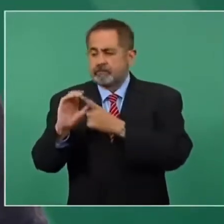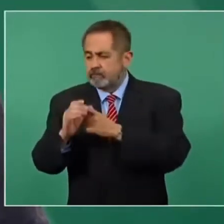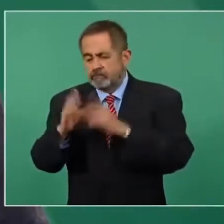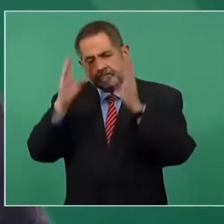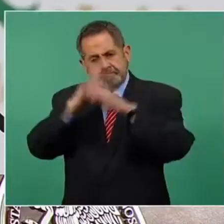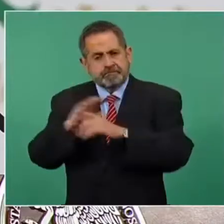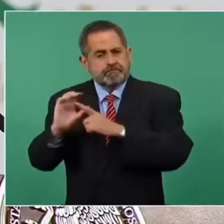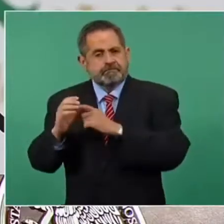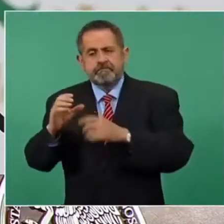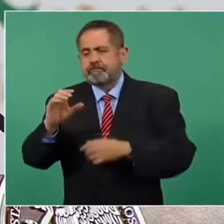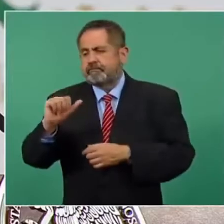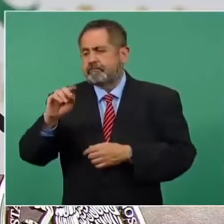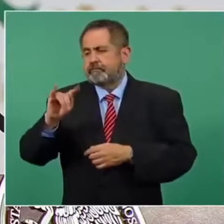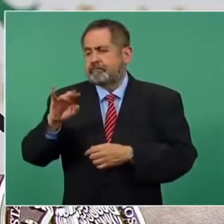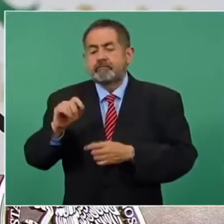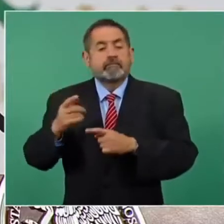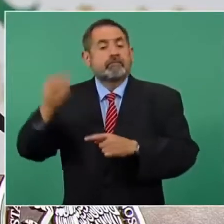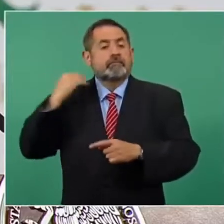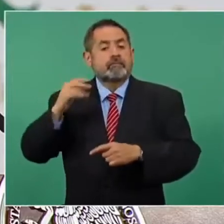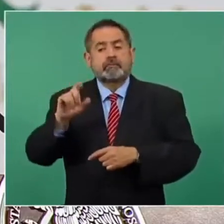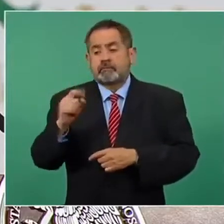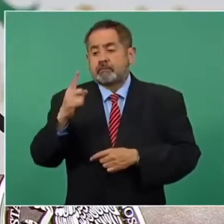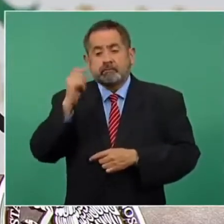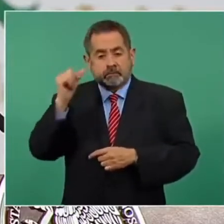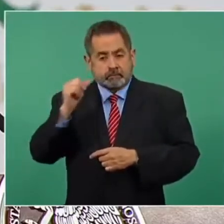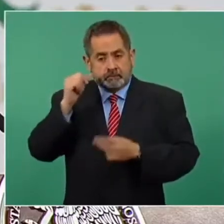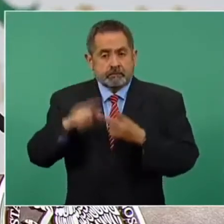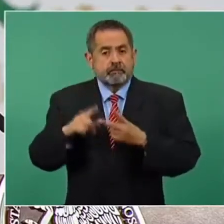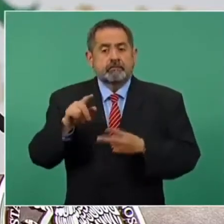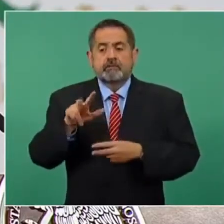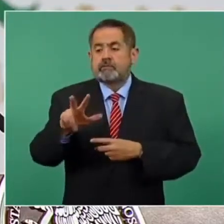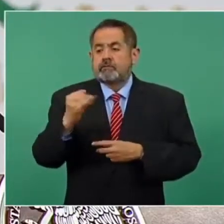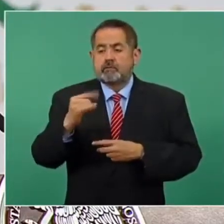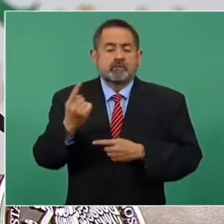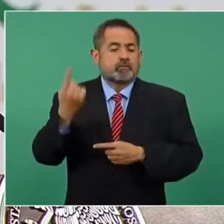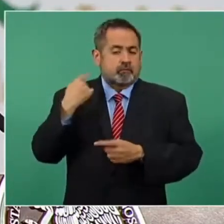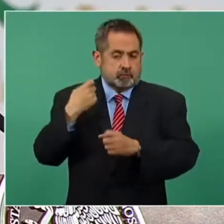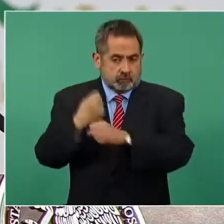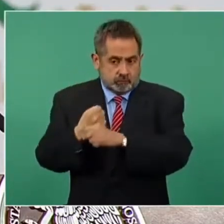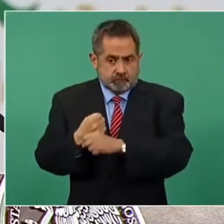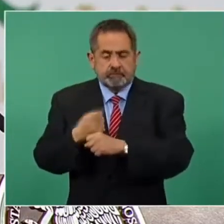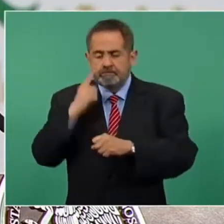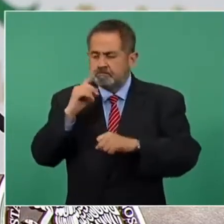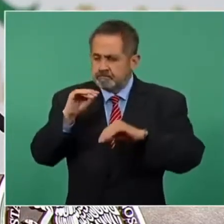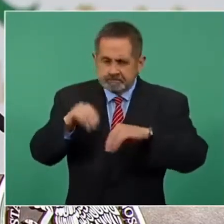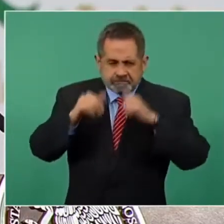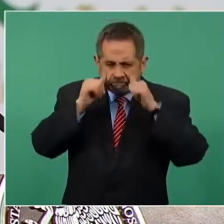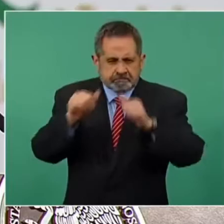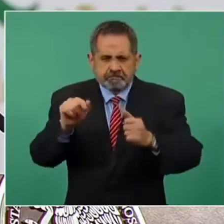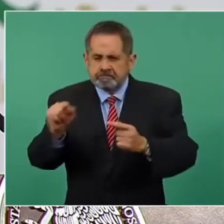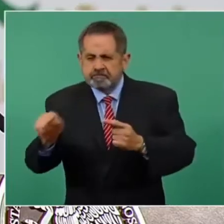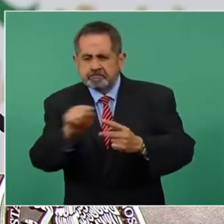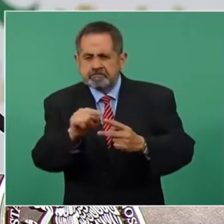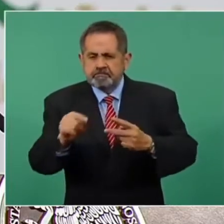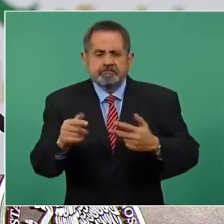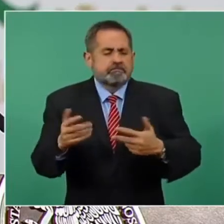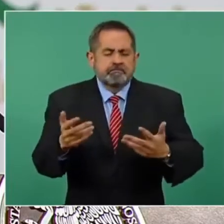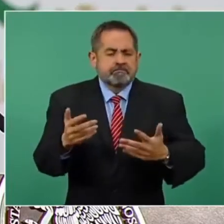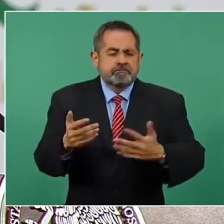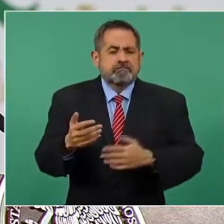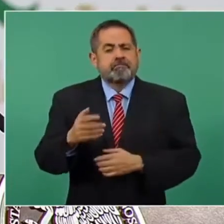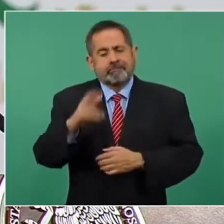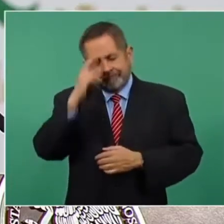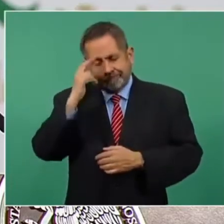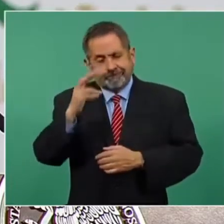formada el 22 de abril y el 18 de junio del año pasado, para atender los asuntos que